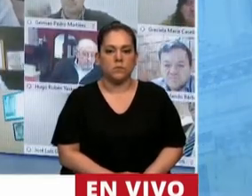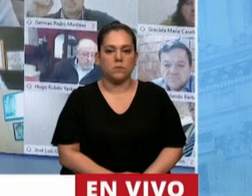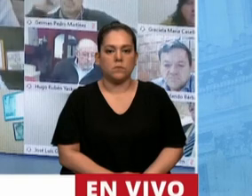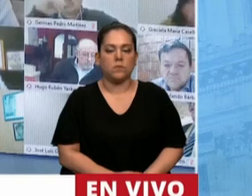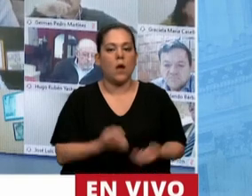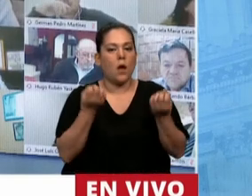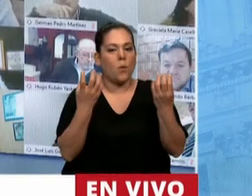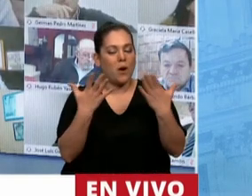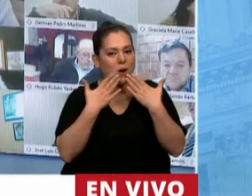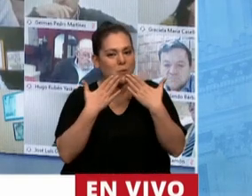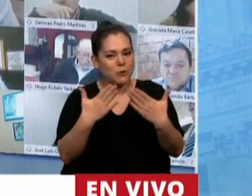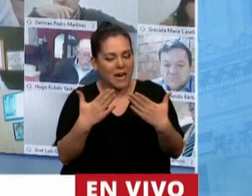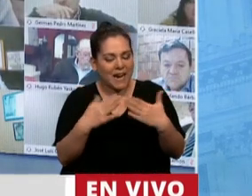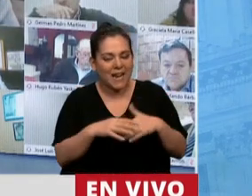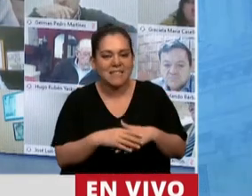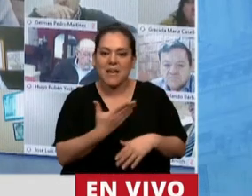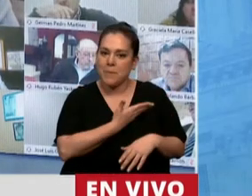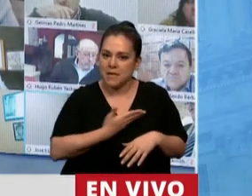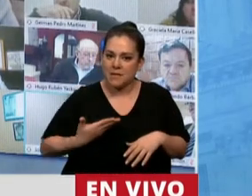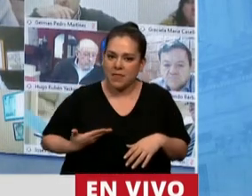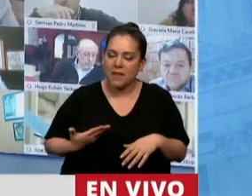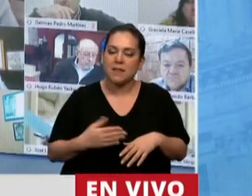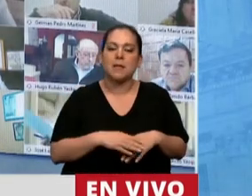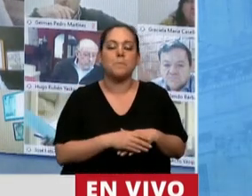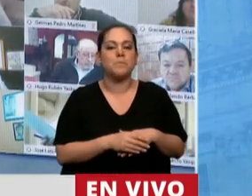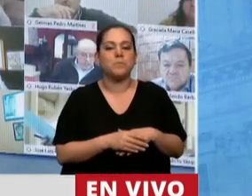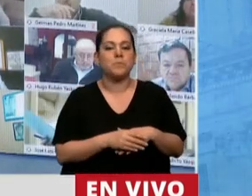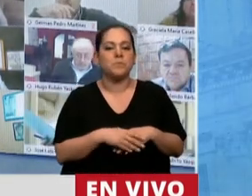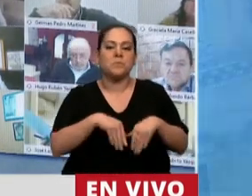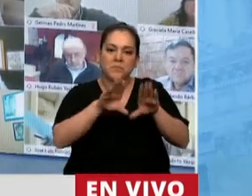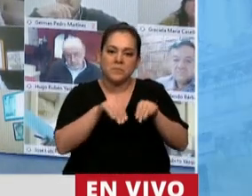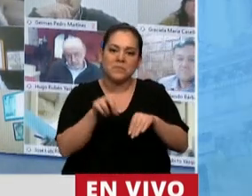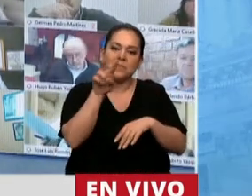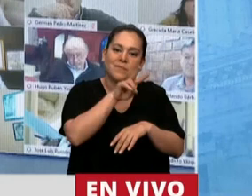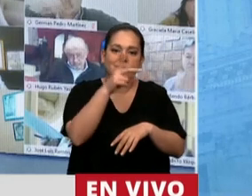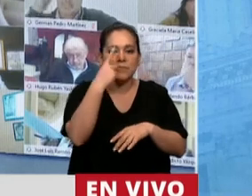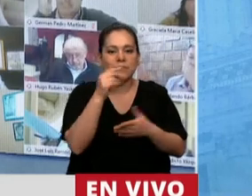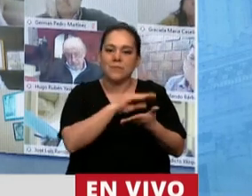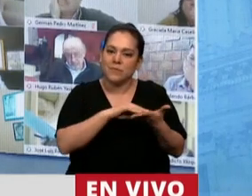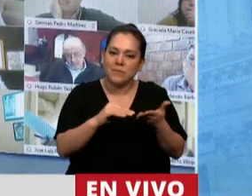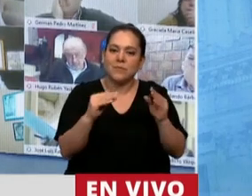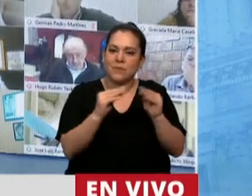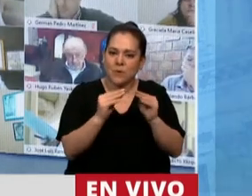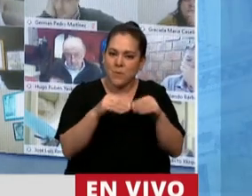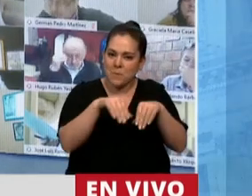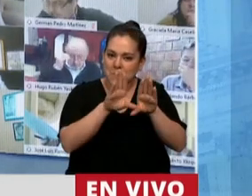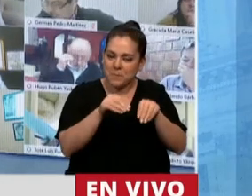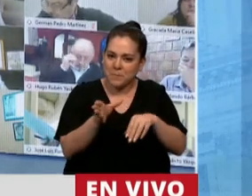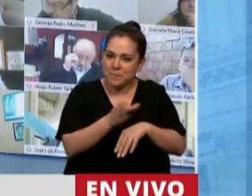Bueno, muchas gracias señor presidente, señoras y señores diputados, compañeras y compañeros.